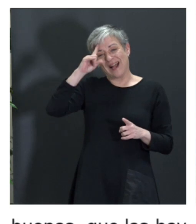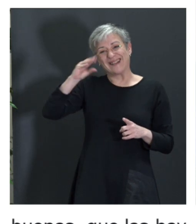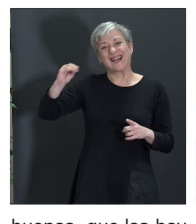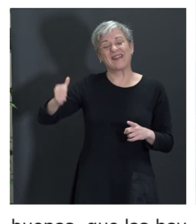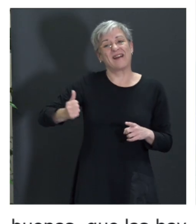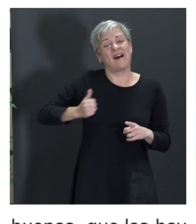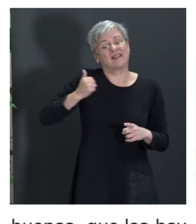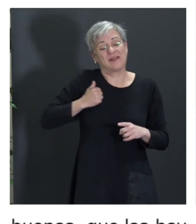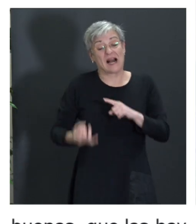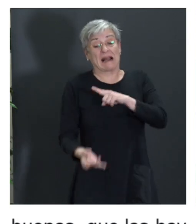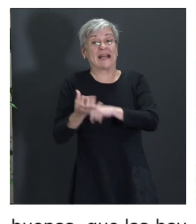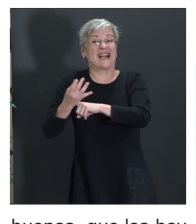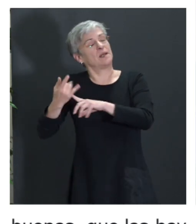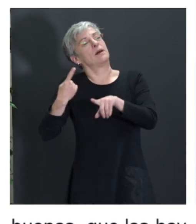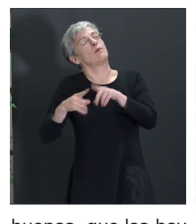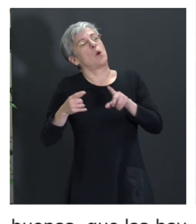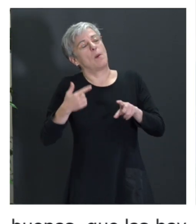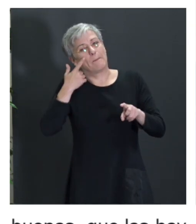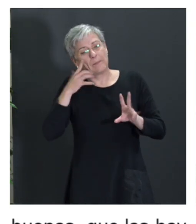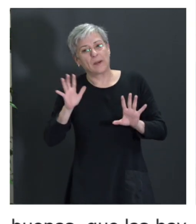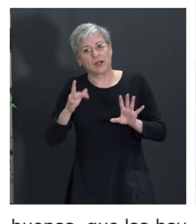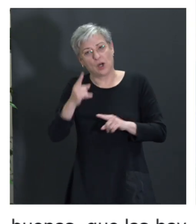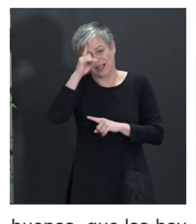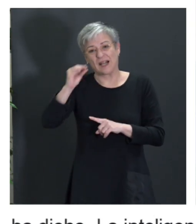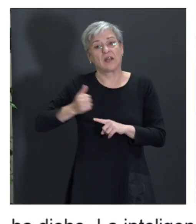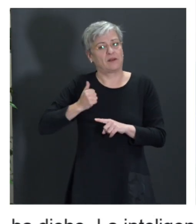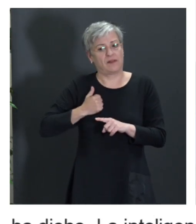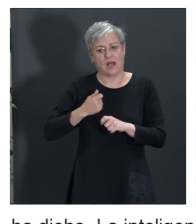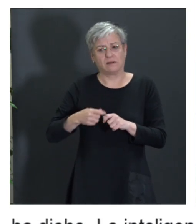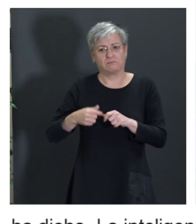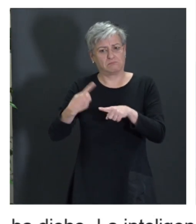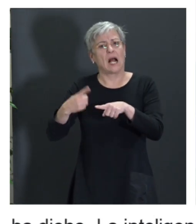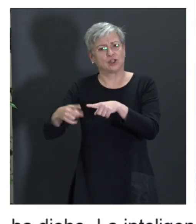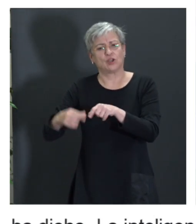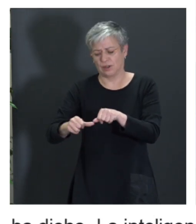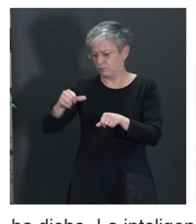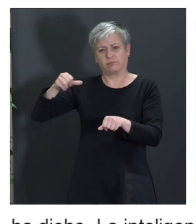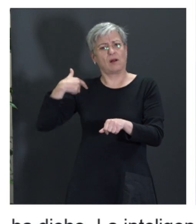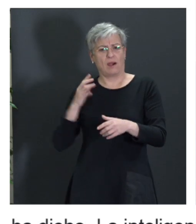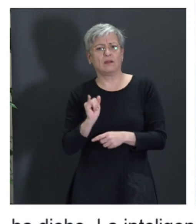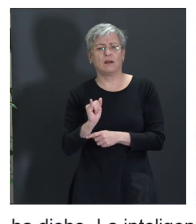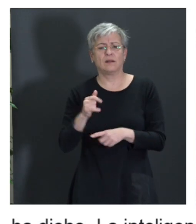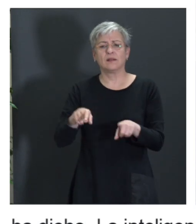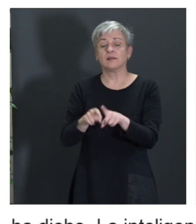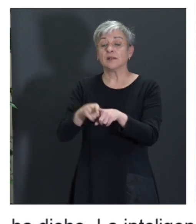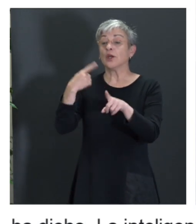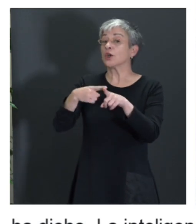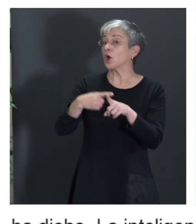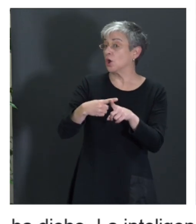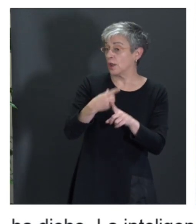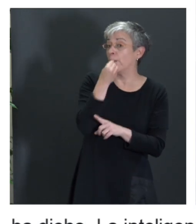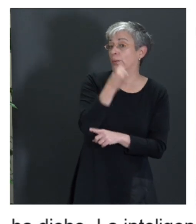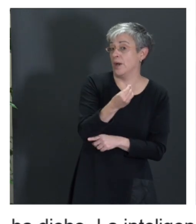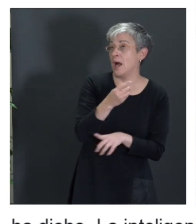parezca como que ha sido algo novedoso, pero realmente la IA es mucho más. Y, bueno, pues, intentar no solamente eso, como decía, decir cosas buenas, pero